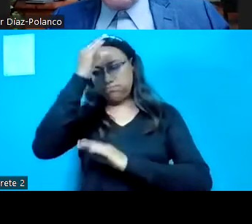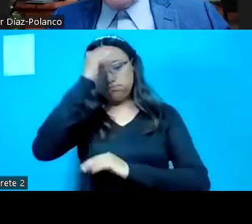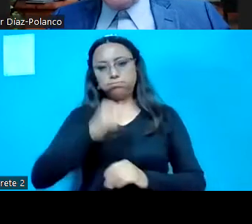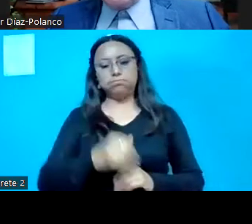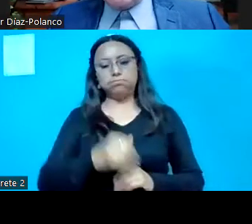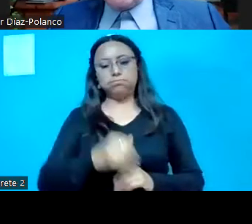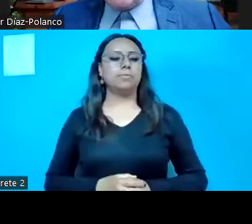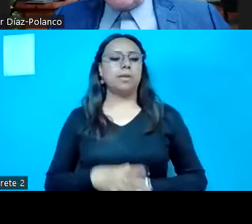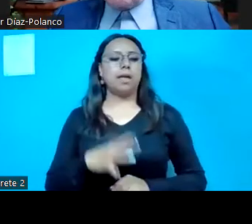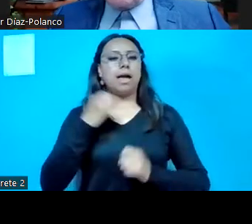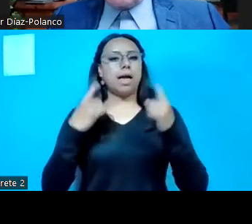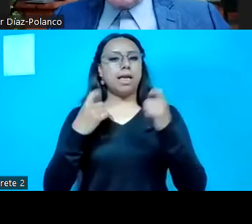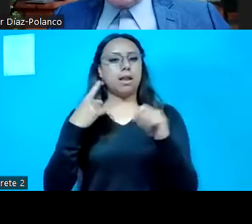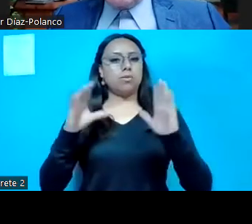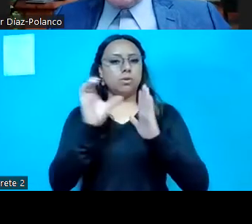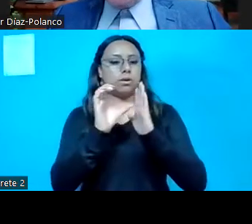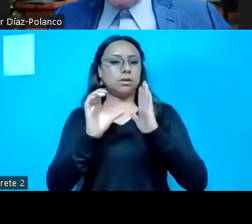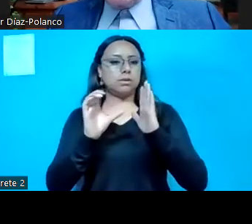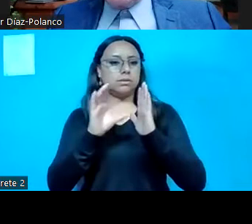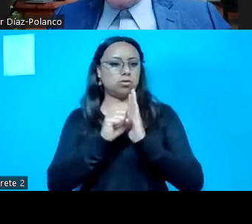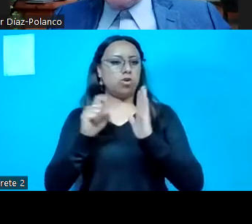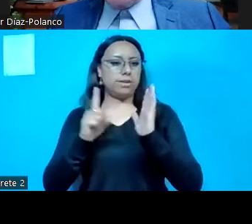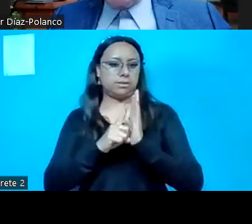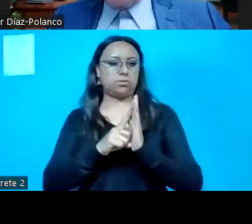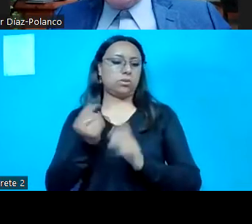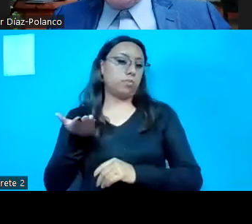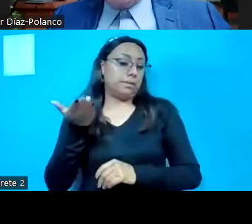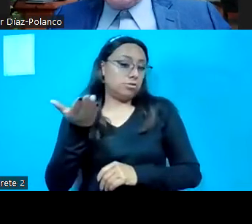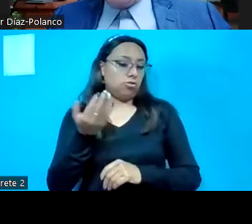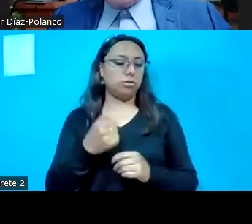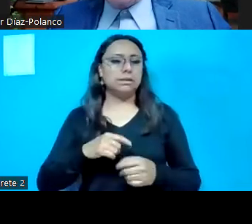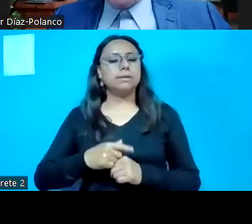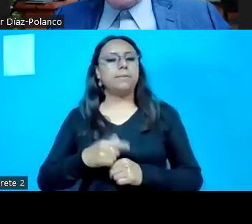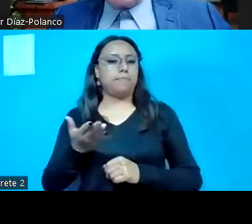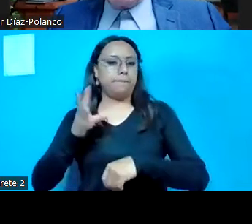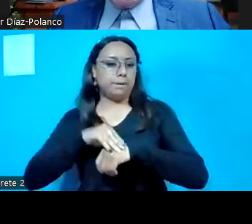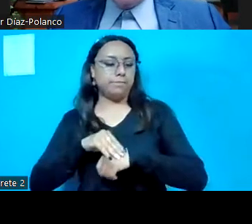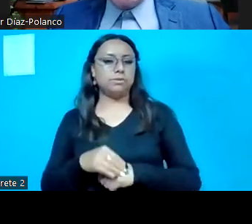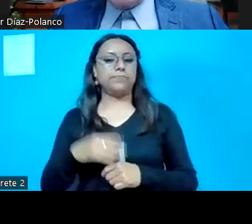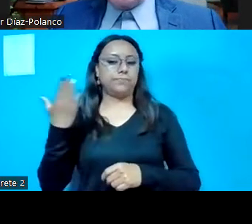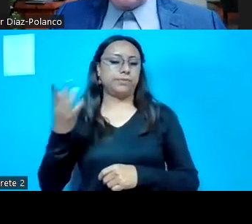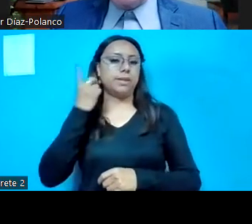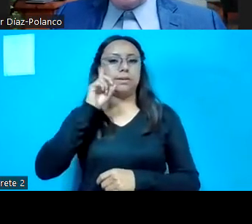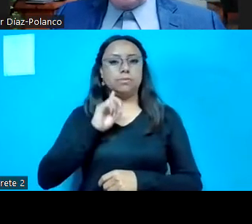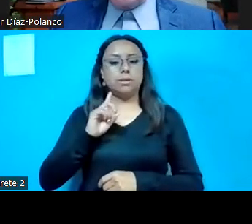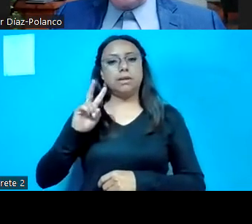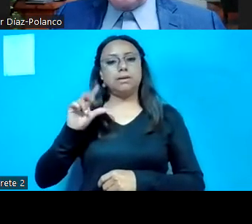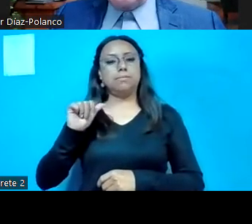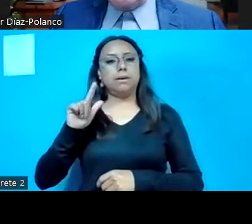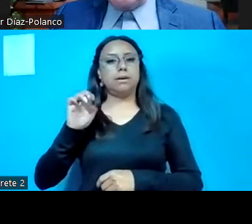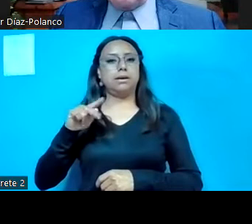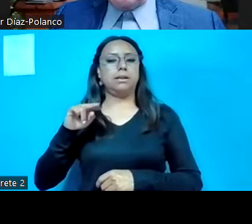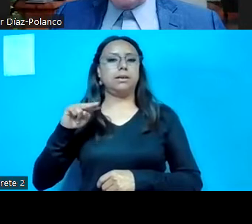solicitudes de licencia de las diputadas Valentina Batres Guadarrama y Xochitl Bravo